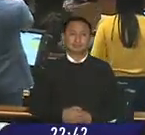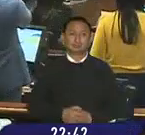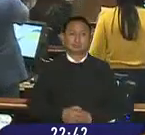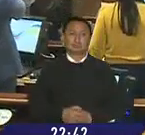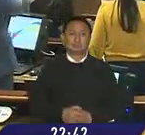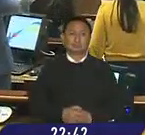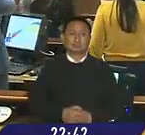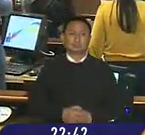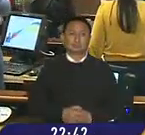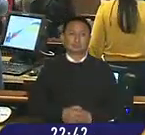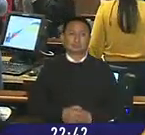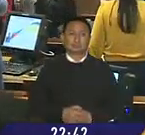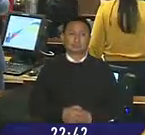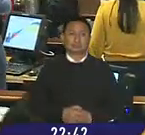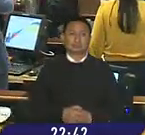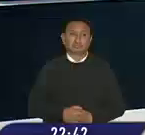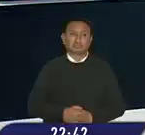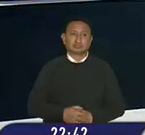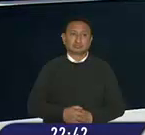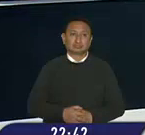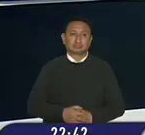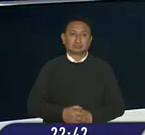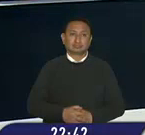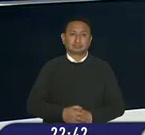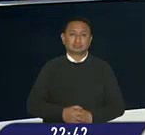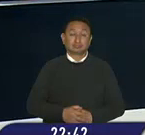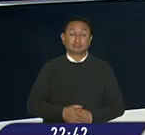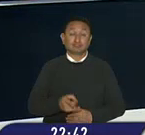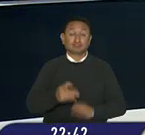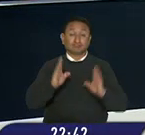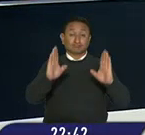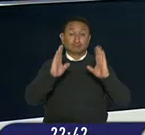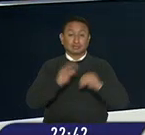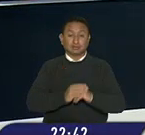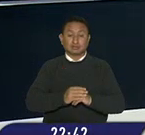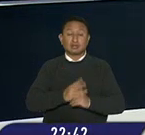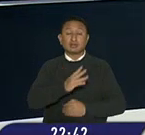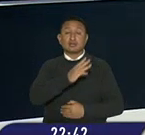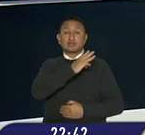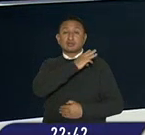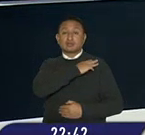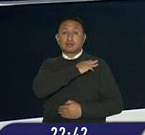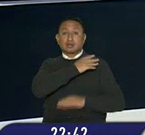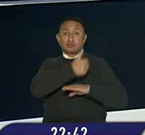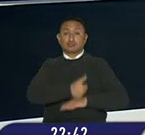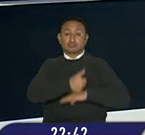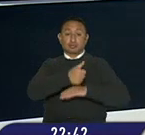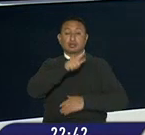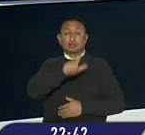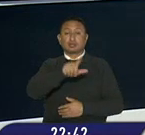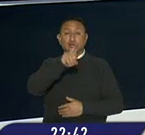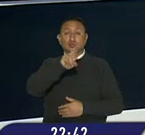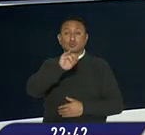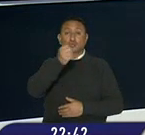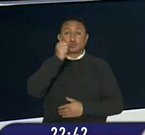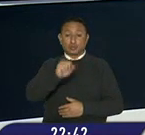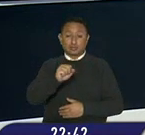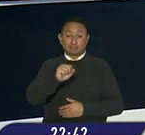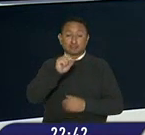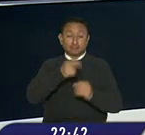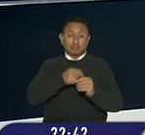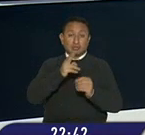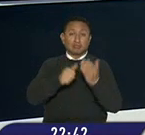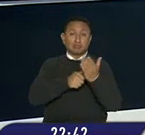informó Javier Rosero atención el general Luis Hernández presentó su renuncia al cargo de ministro de